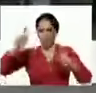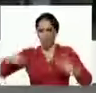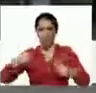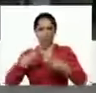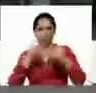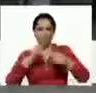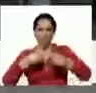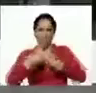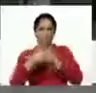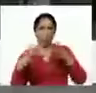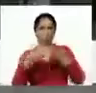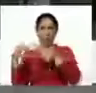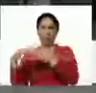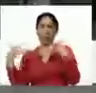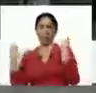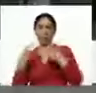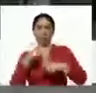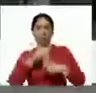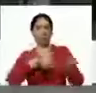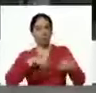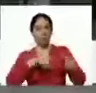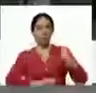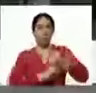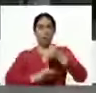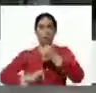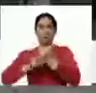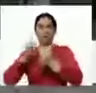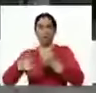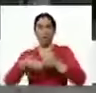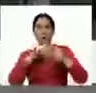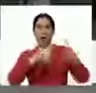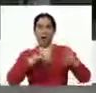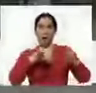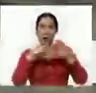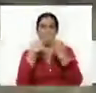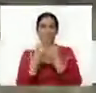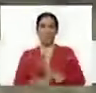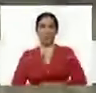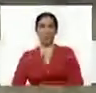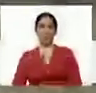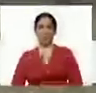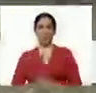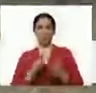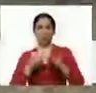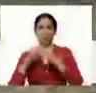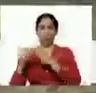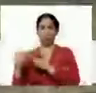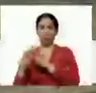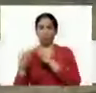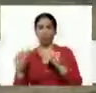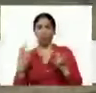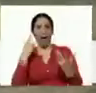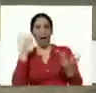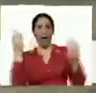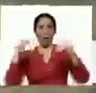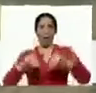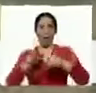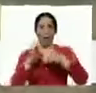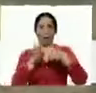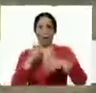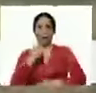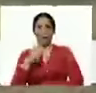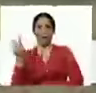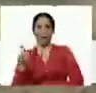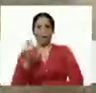las organizaciones populares campesinas de base con la agricultura familiar comunal toda esta alianza estratégica diciendo que